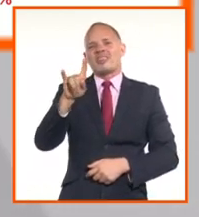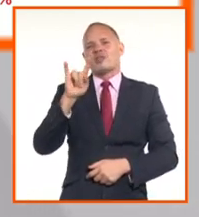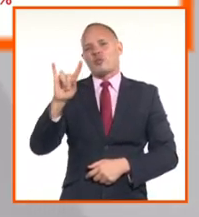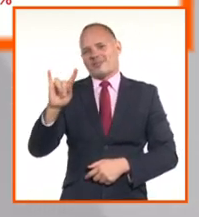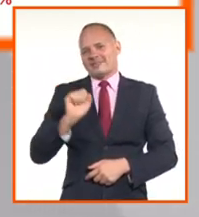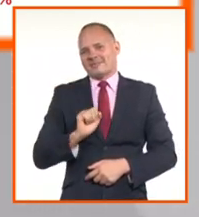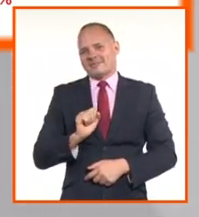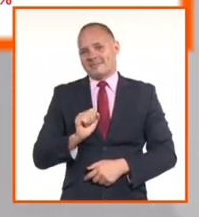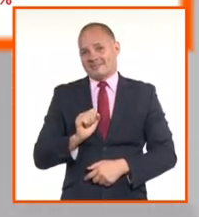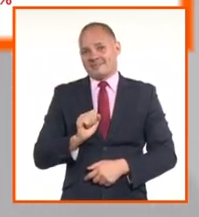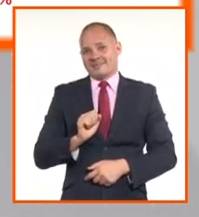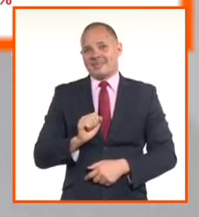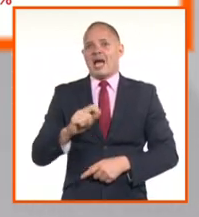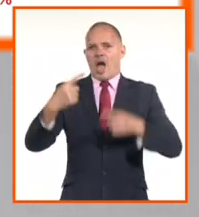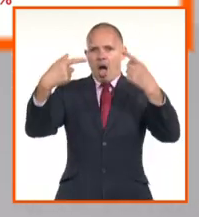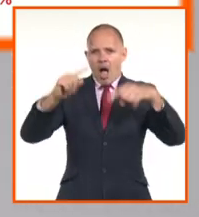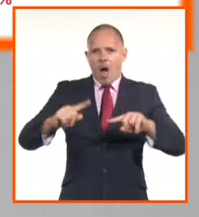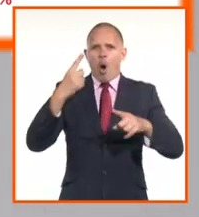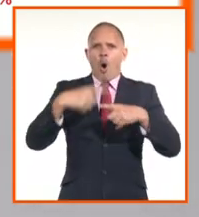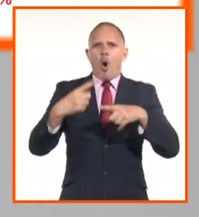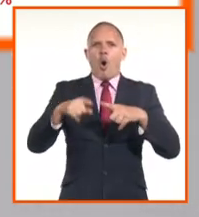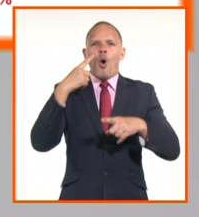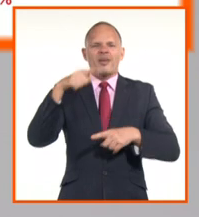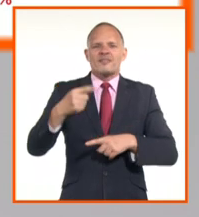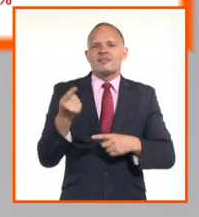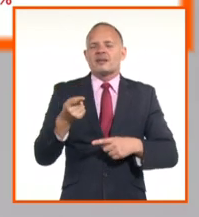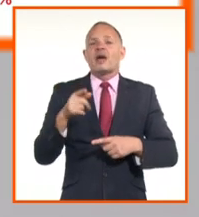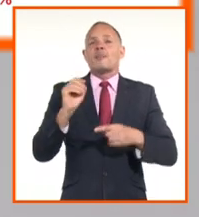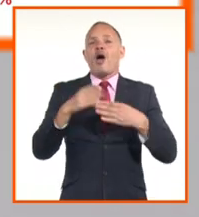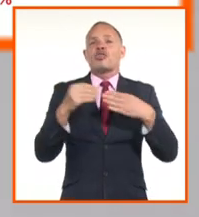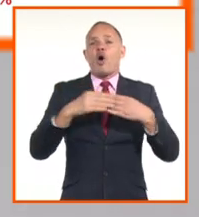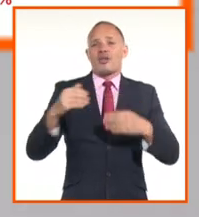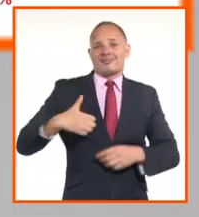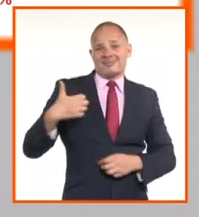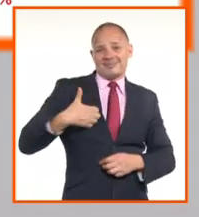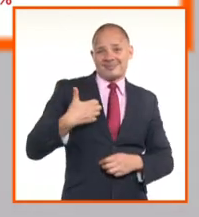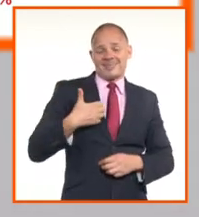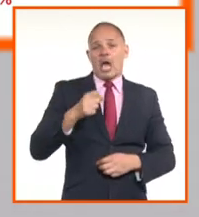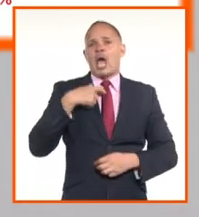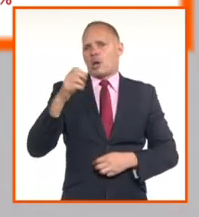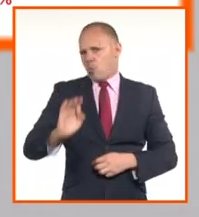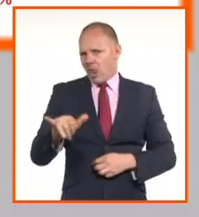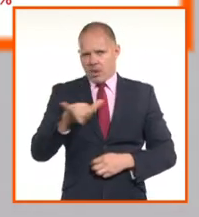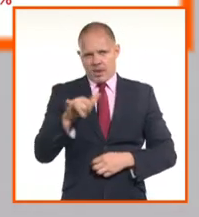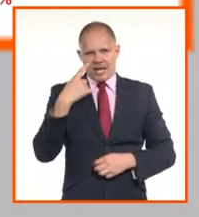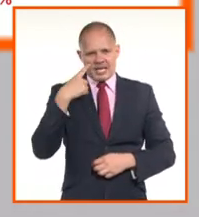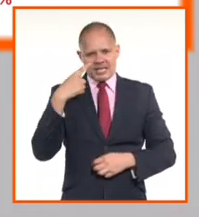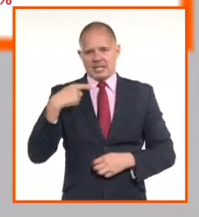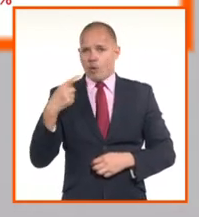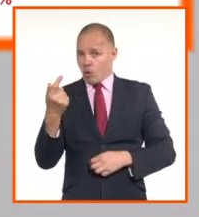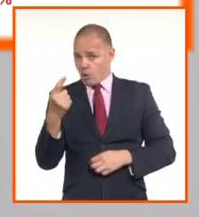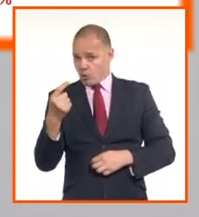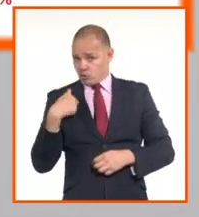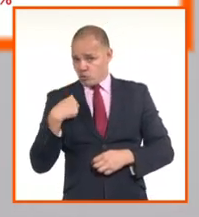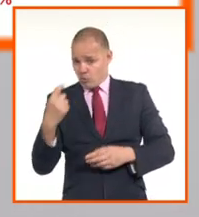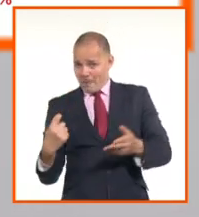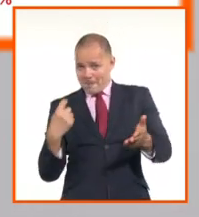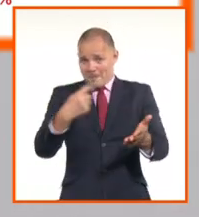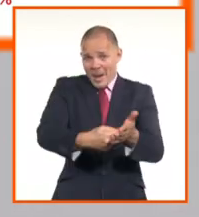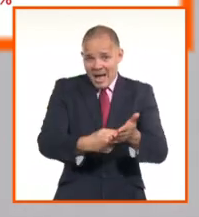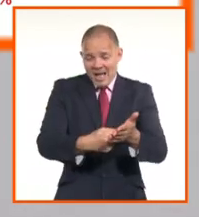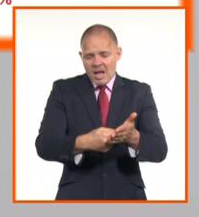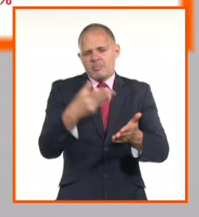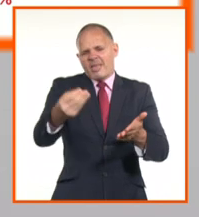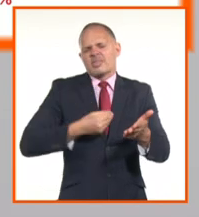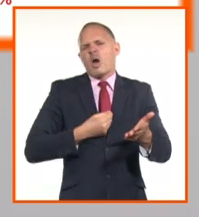tiene la libra con el dólar, ¿no? Y así cada una de las monedas que se transan. 119.69 el euro, 91